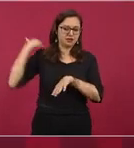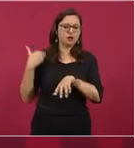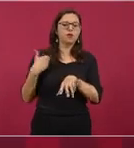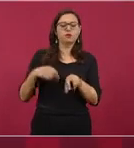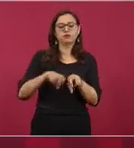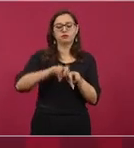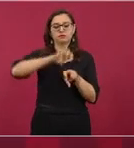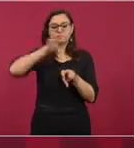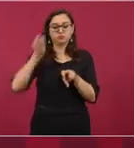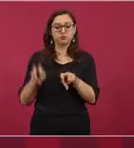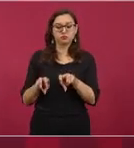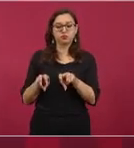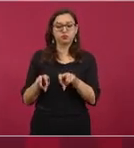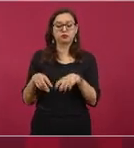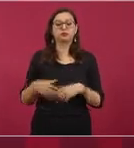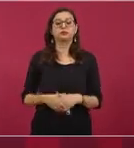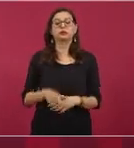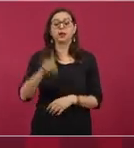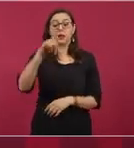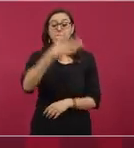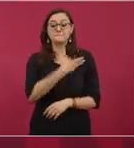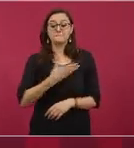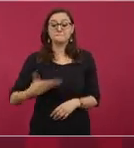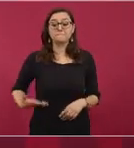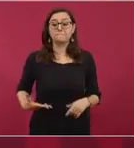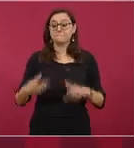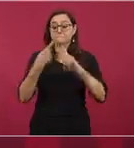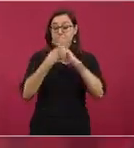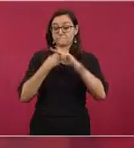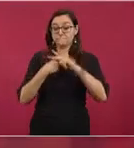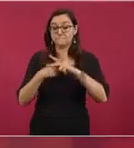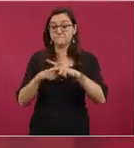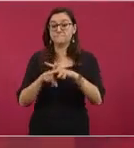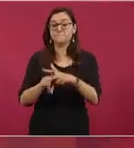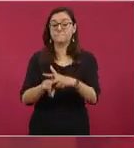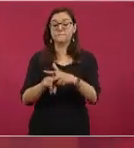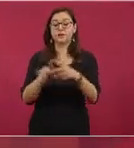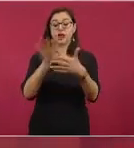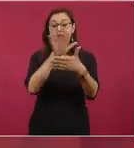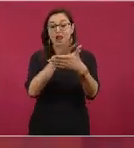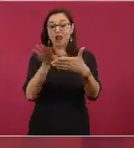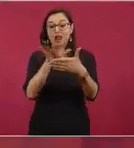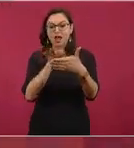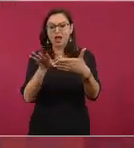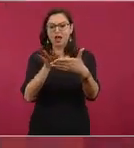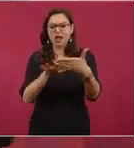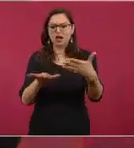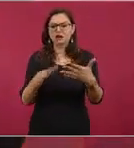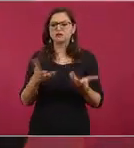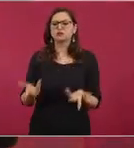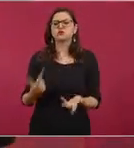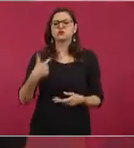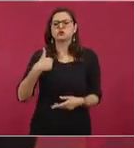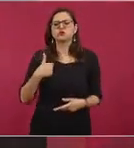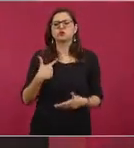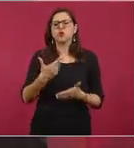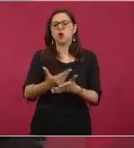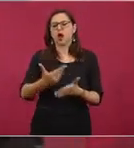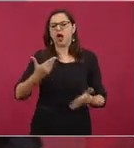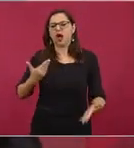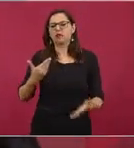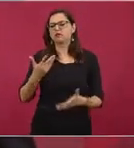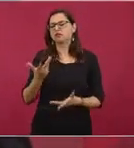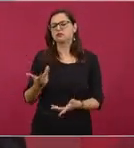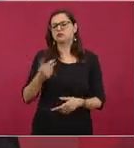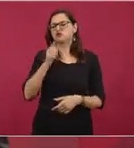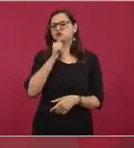Y antes de que empezara a hablar el presidente, le pregunté, oye, ¿y esos aparatitos que